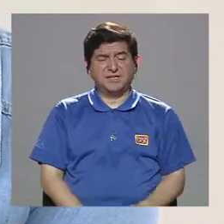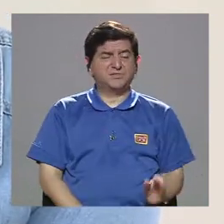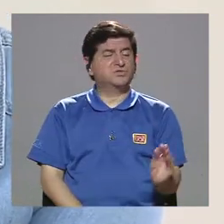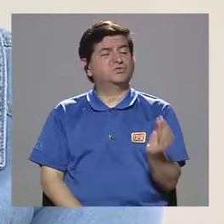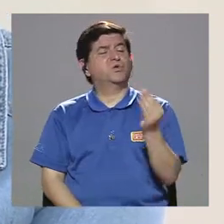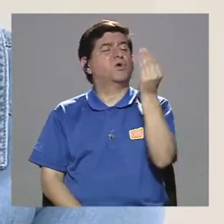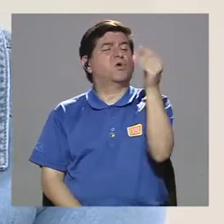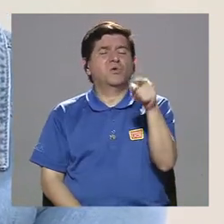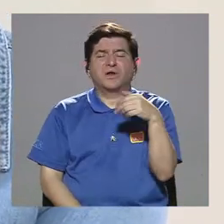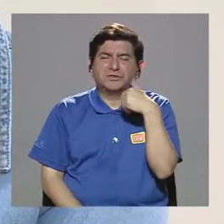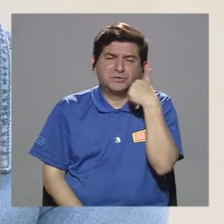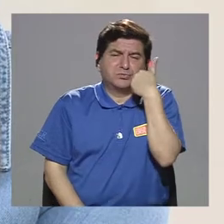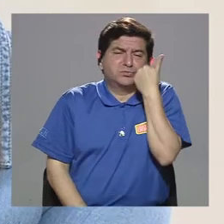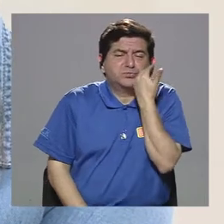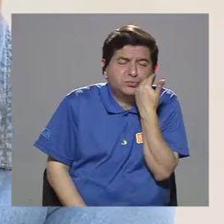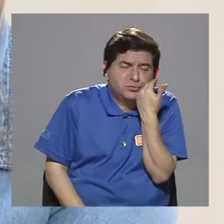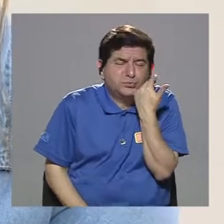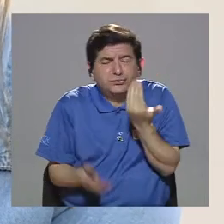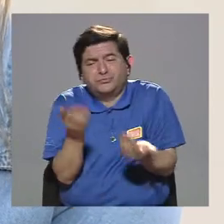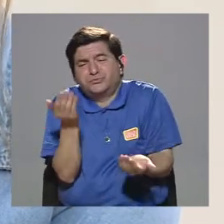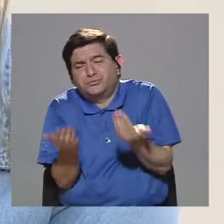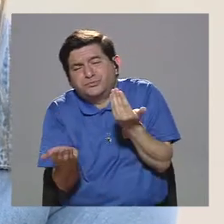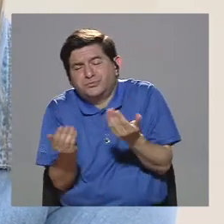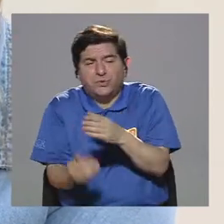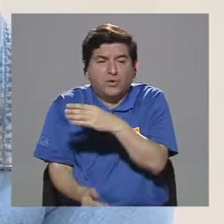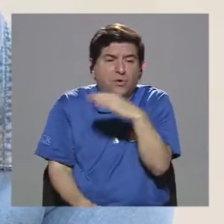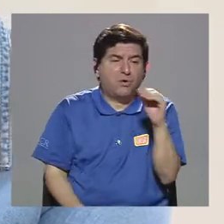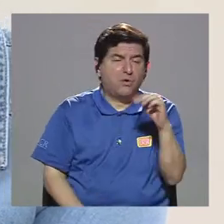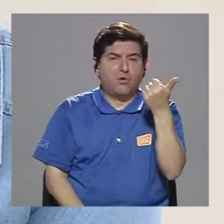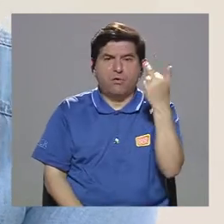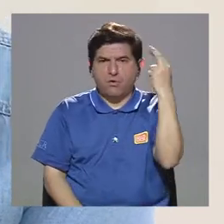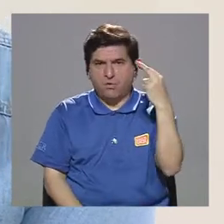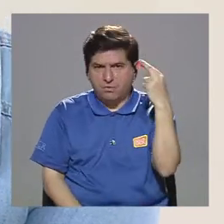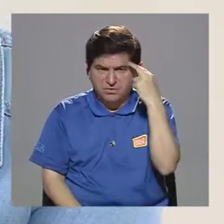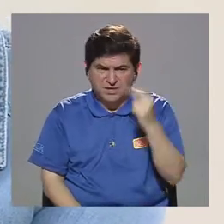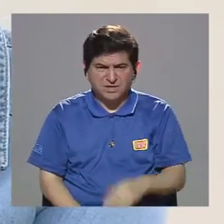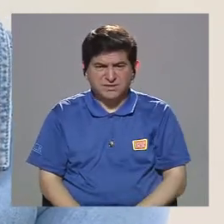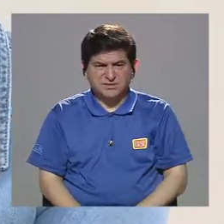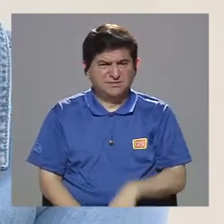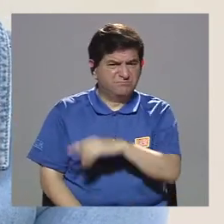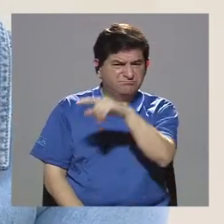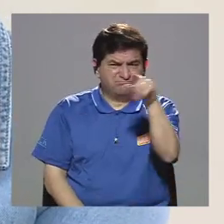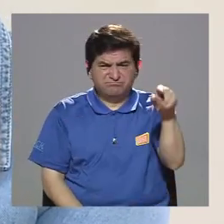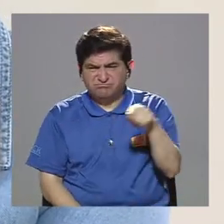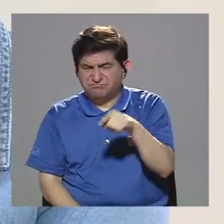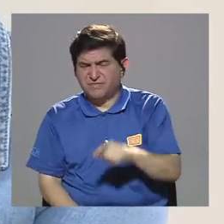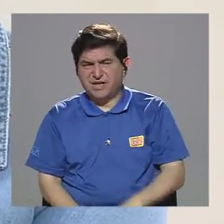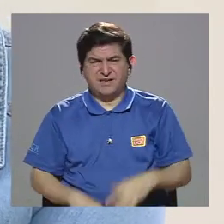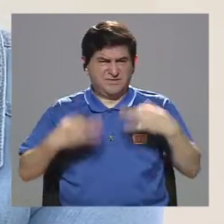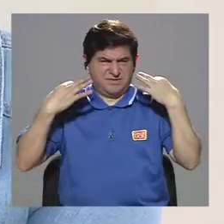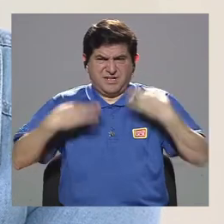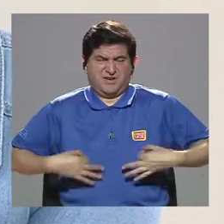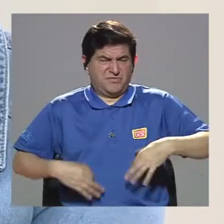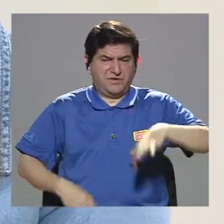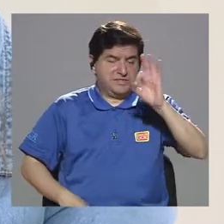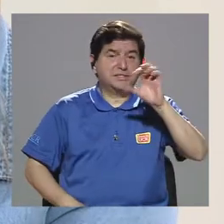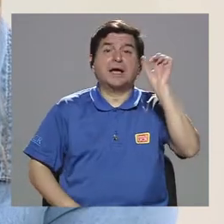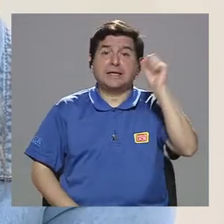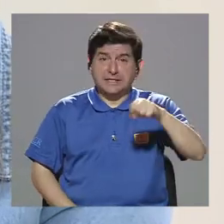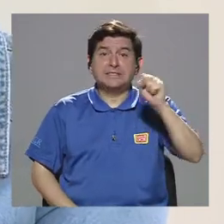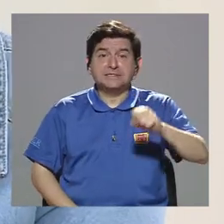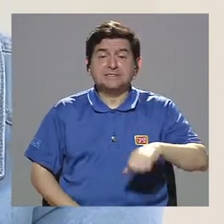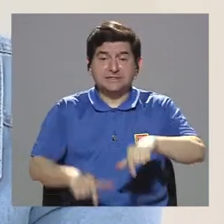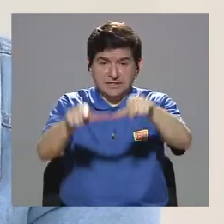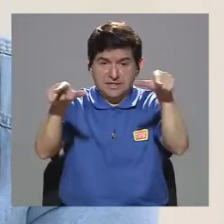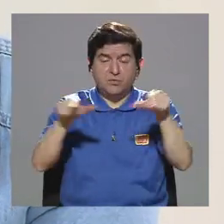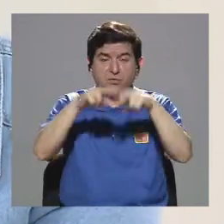adolescentes por su timidez o por otros factores no encuentran en lo físico lo que han encontrado en lo